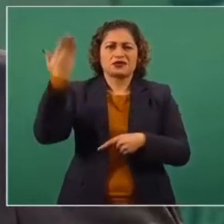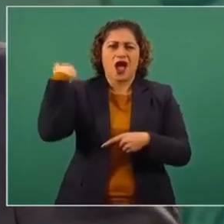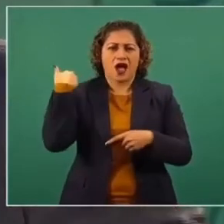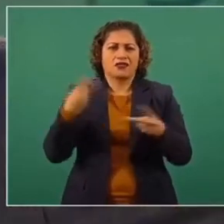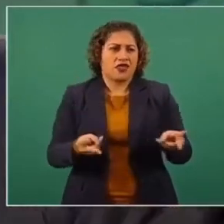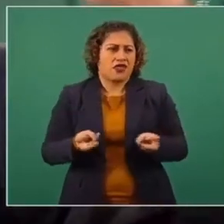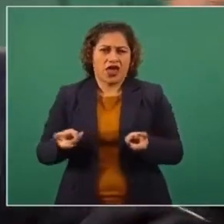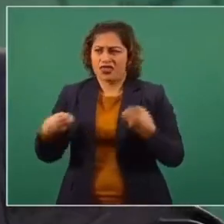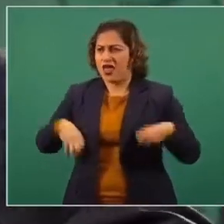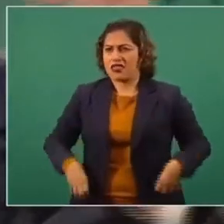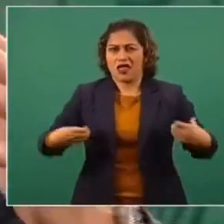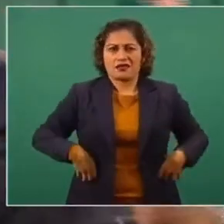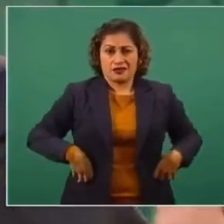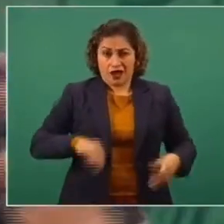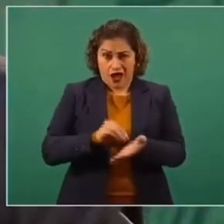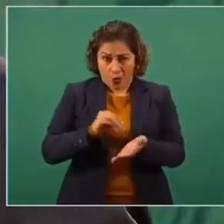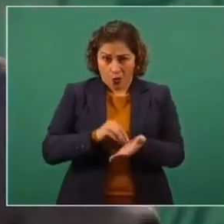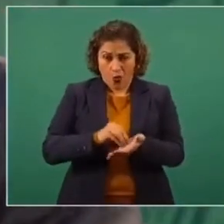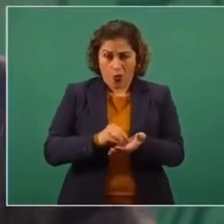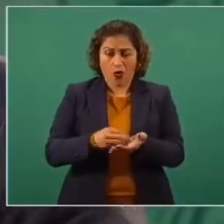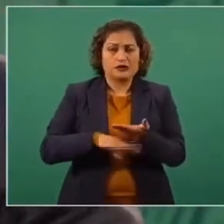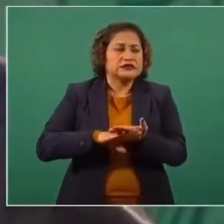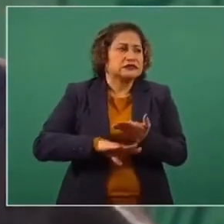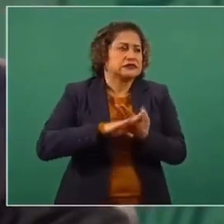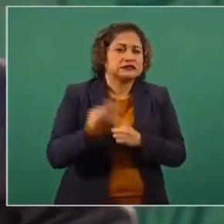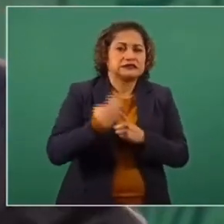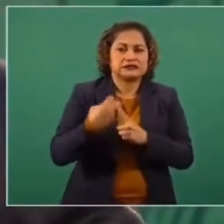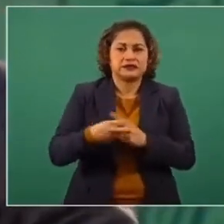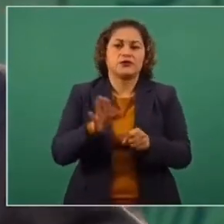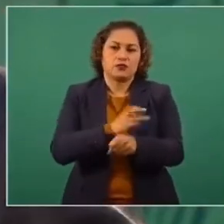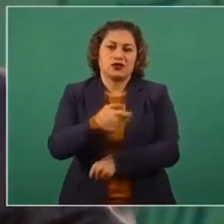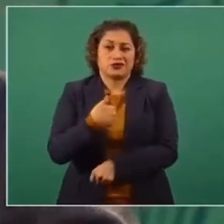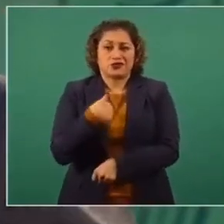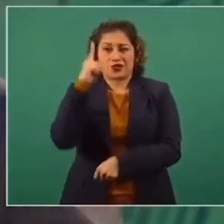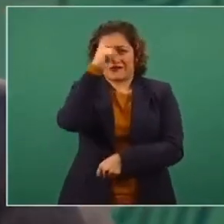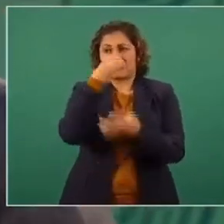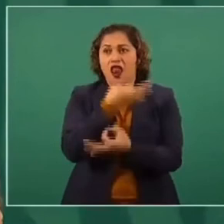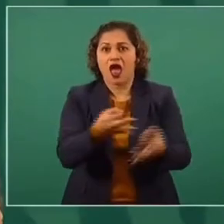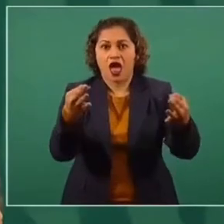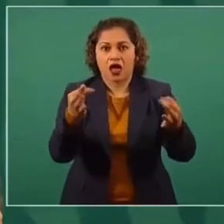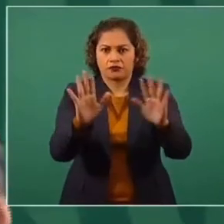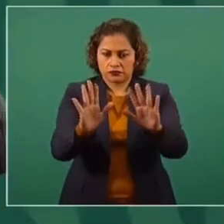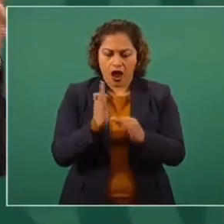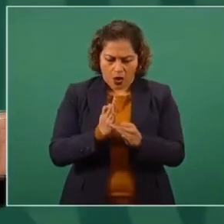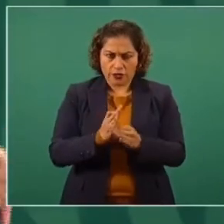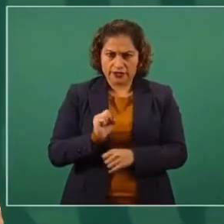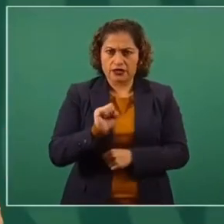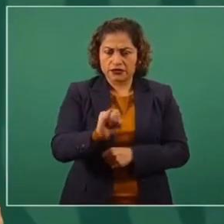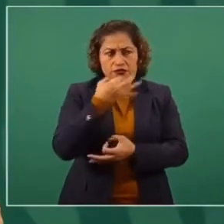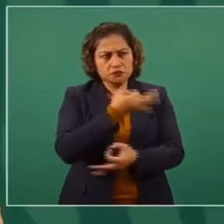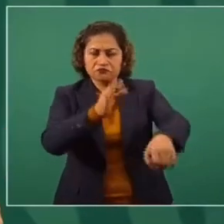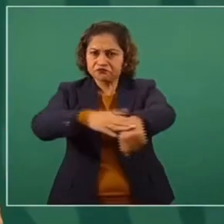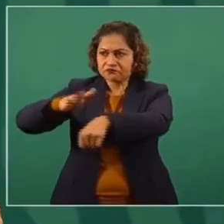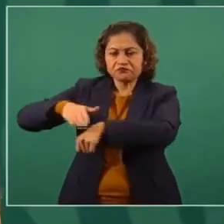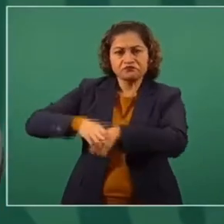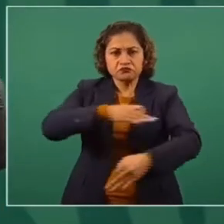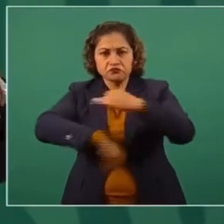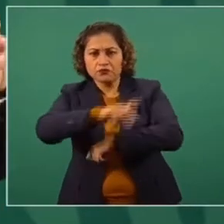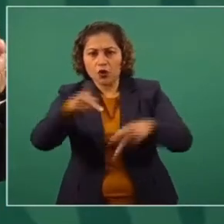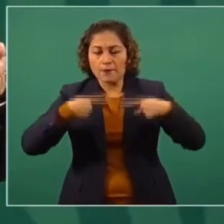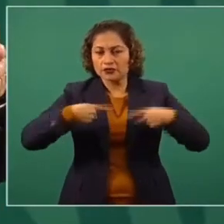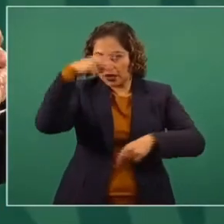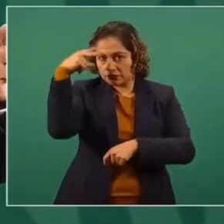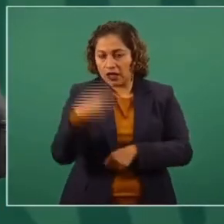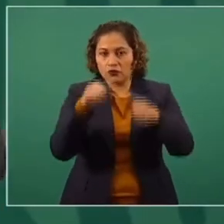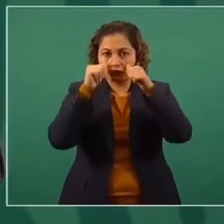Entonces, tenemos toda la presión. Entonces, no quise desde el principio hacer un llamado que ahora voy a hacer a todos los mexicanos. No quise